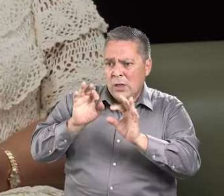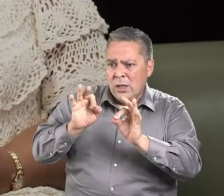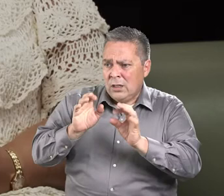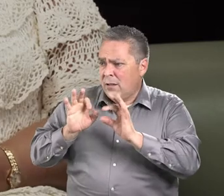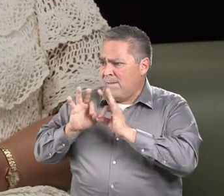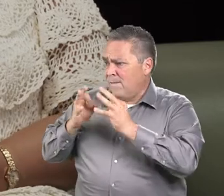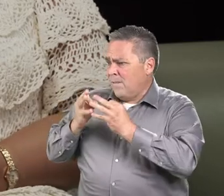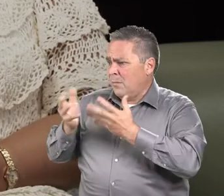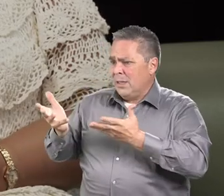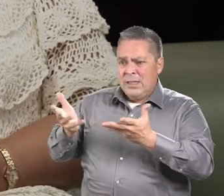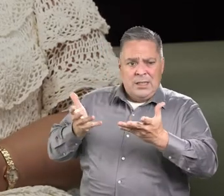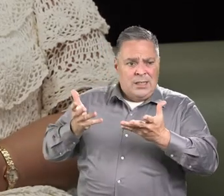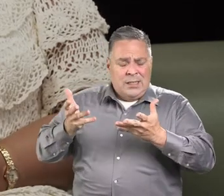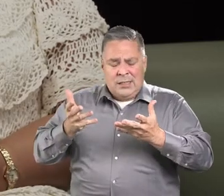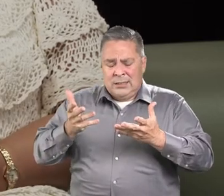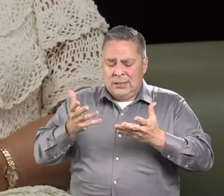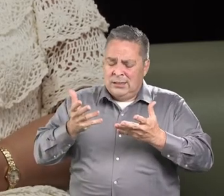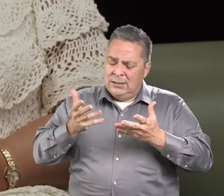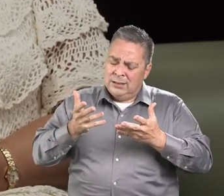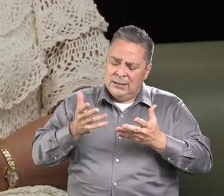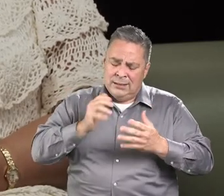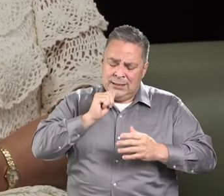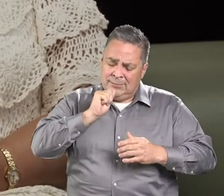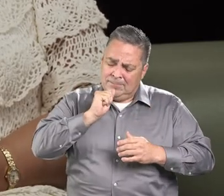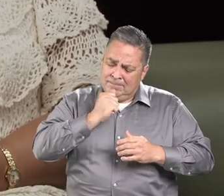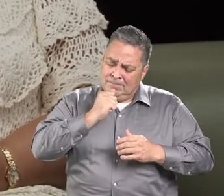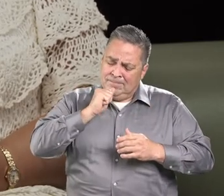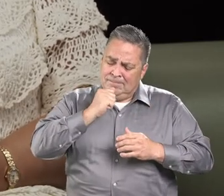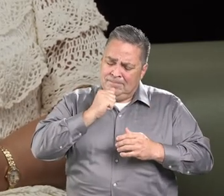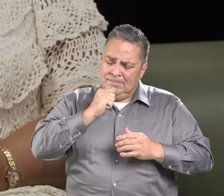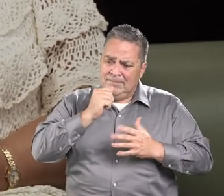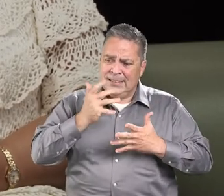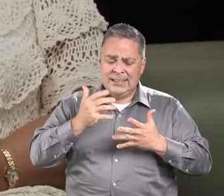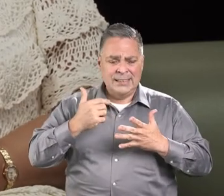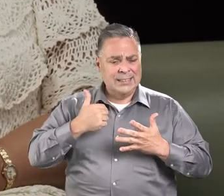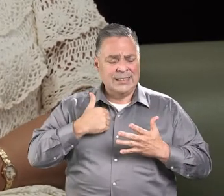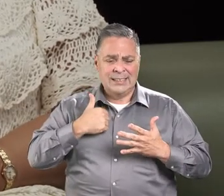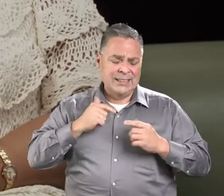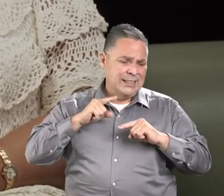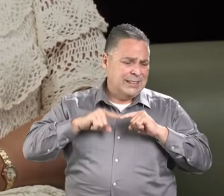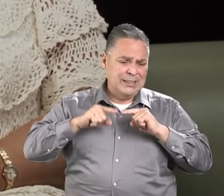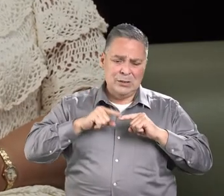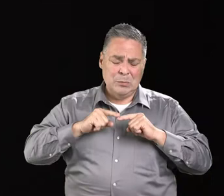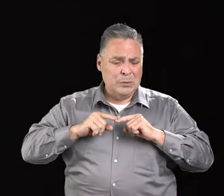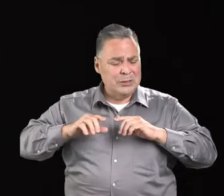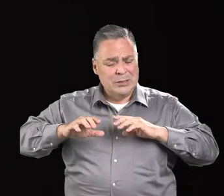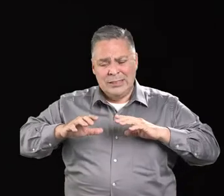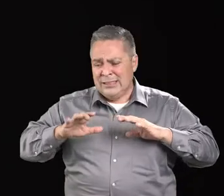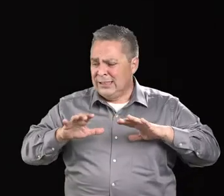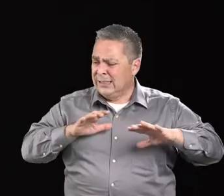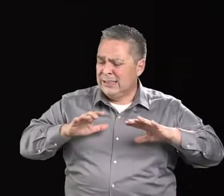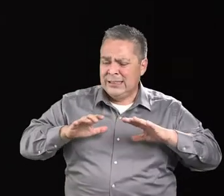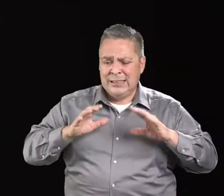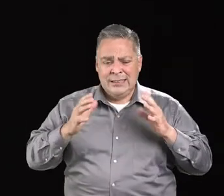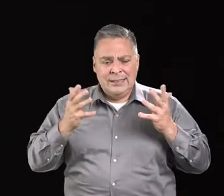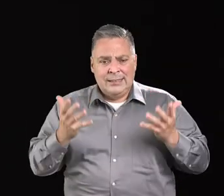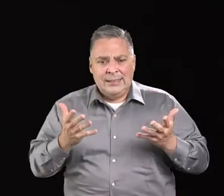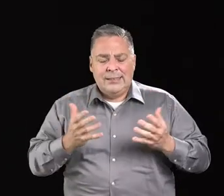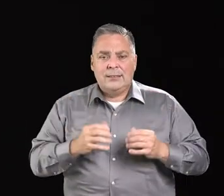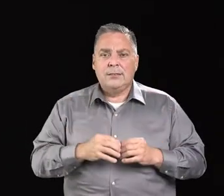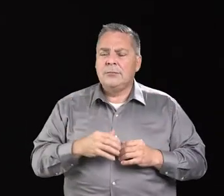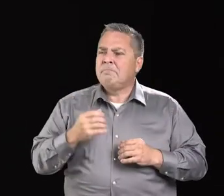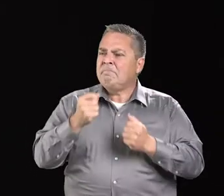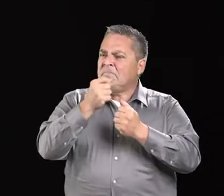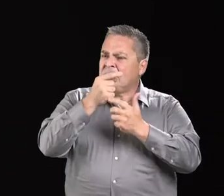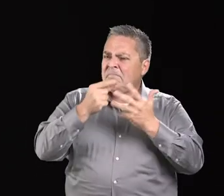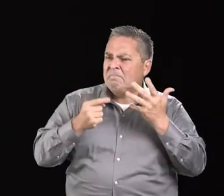familiar. Hay mucho sufrimiento y hay una incapacidad funcional. ¿Y cuáles son algunos de los trastornos de salud